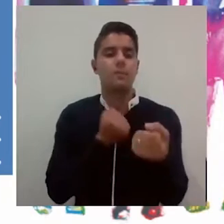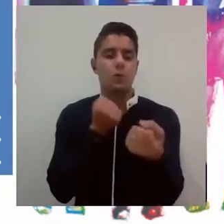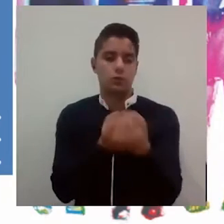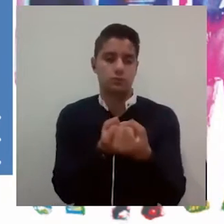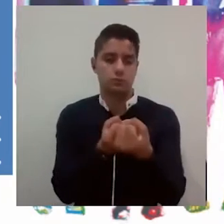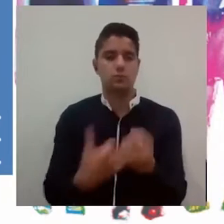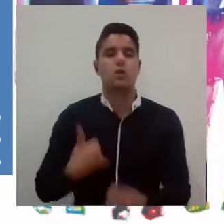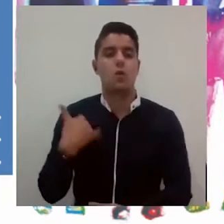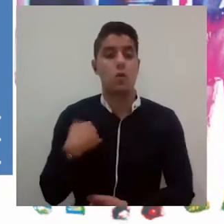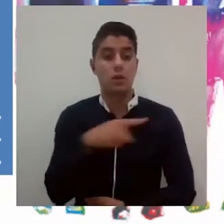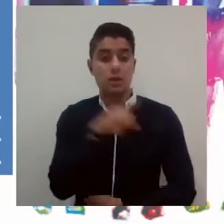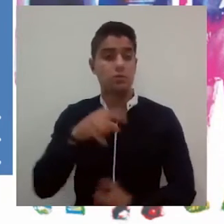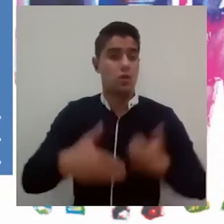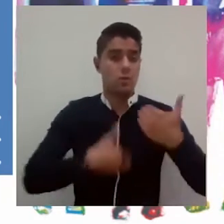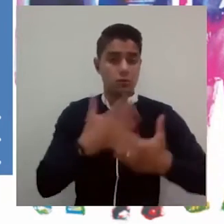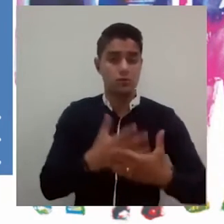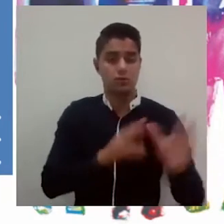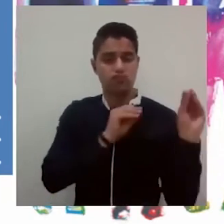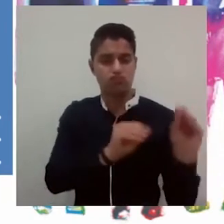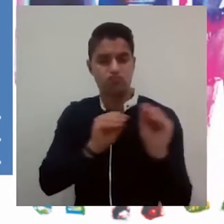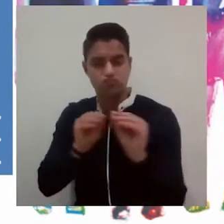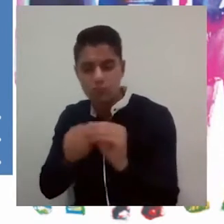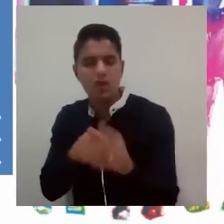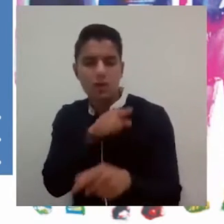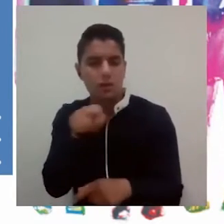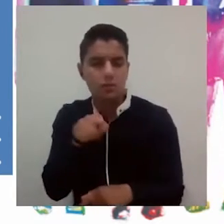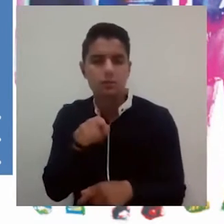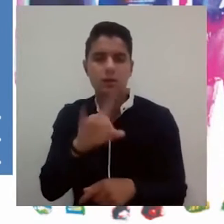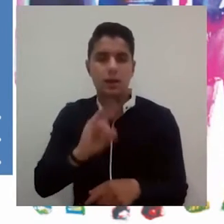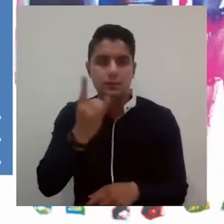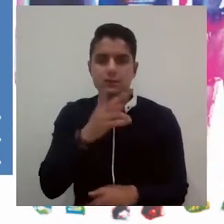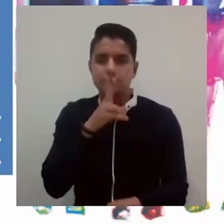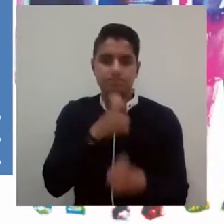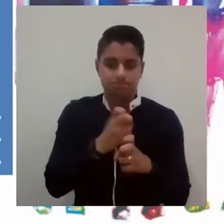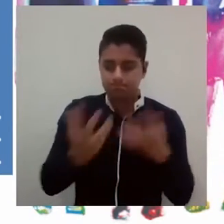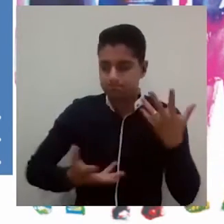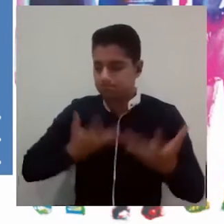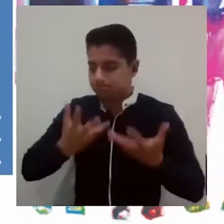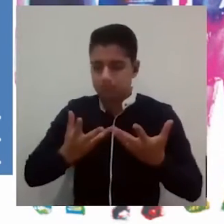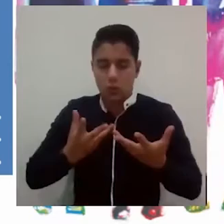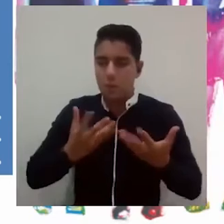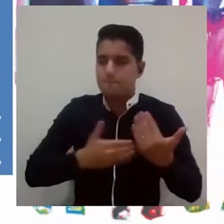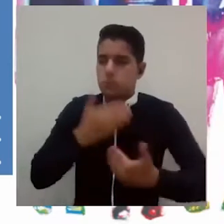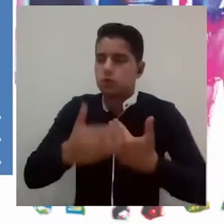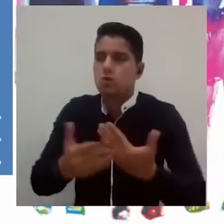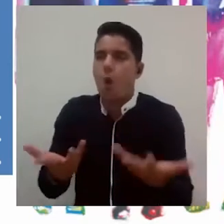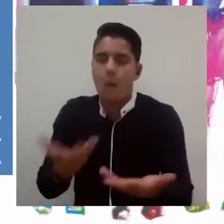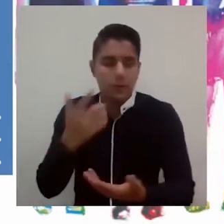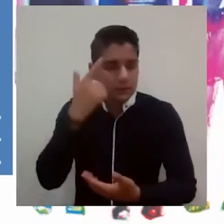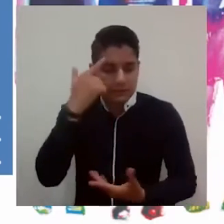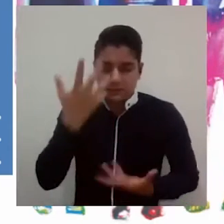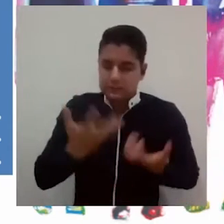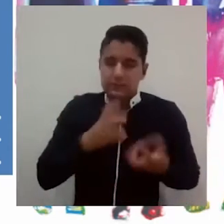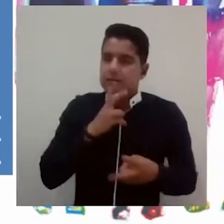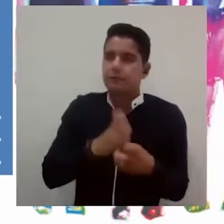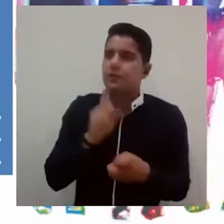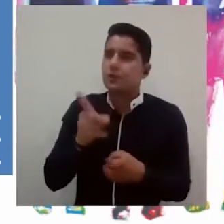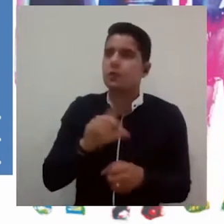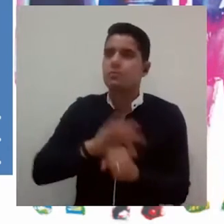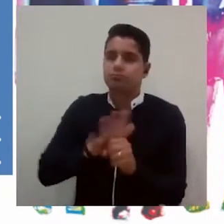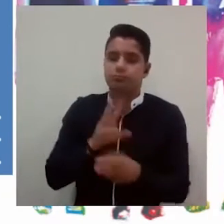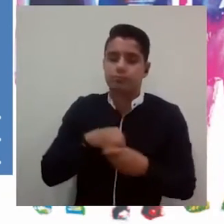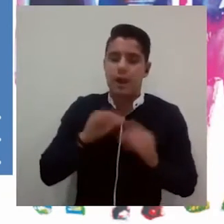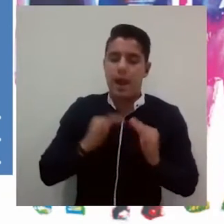poderle brindar apoyos a los jóvenes que en su proceso de formación iban a ver en dificultad la continuidad de su proceso